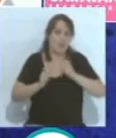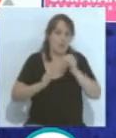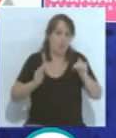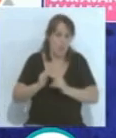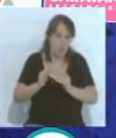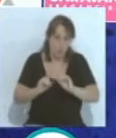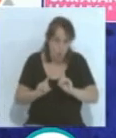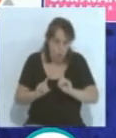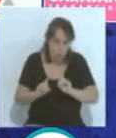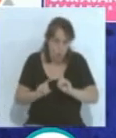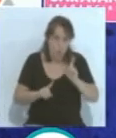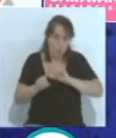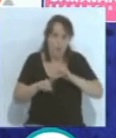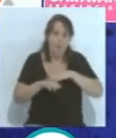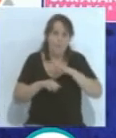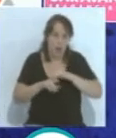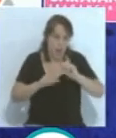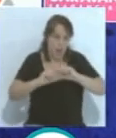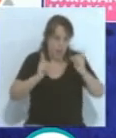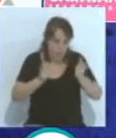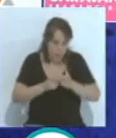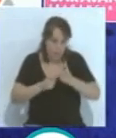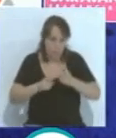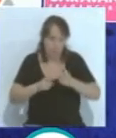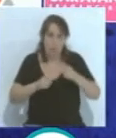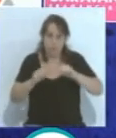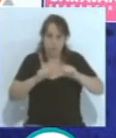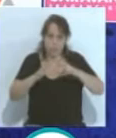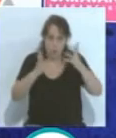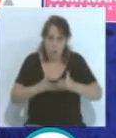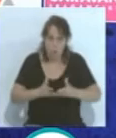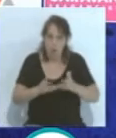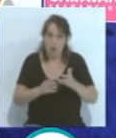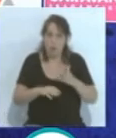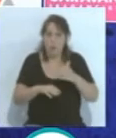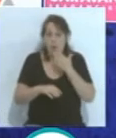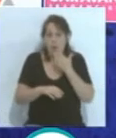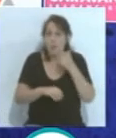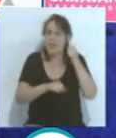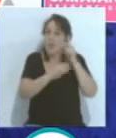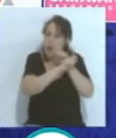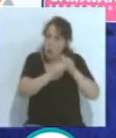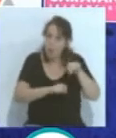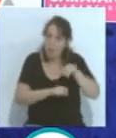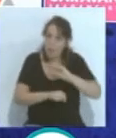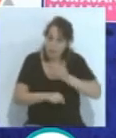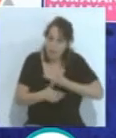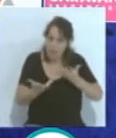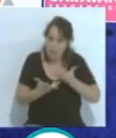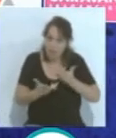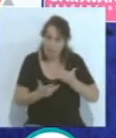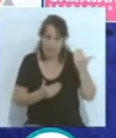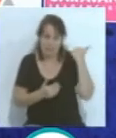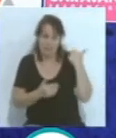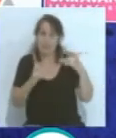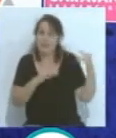gran problema también a equipos que han jugado o que van a jugar un playoff como es el Real Zaragoza. El Real Zaragoza jugó su partido el